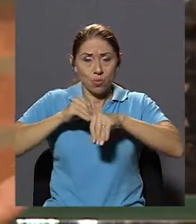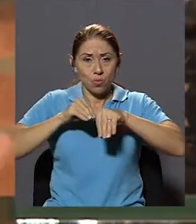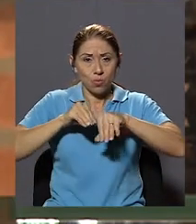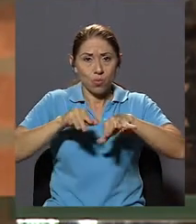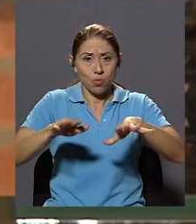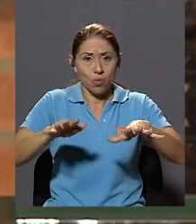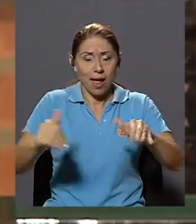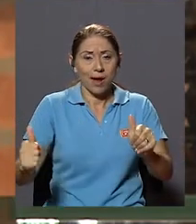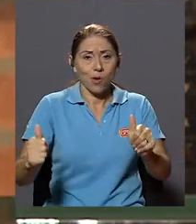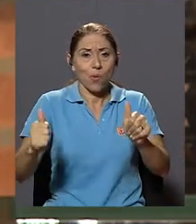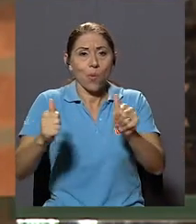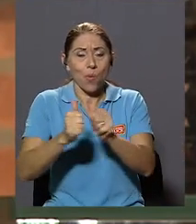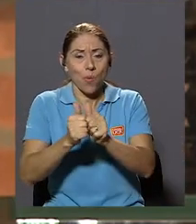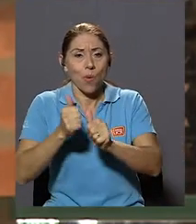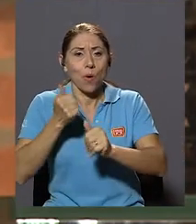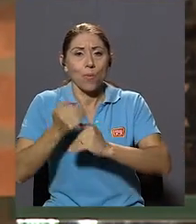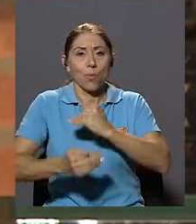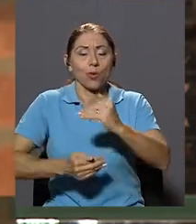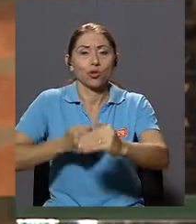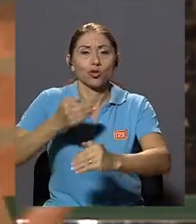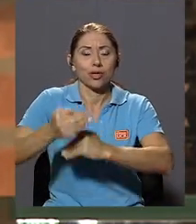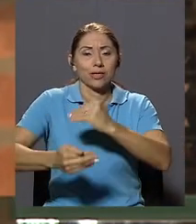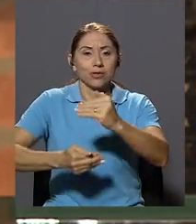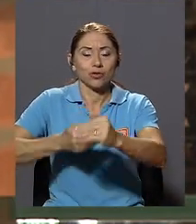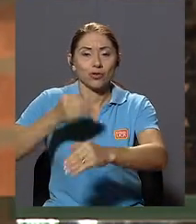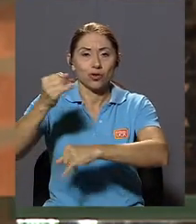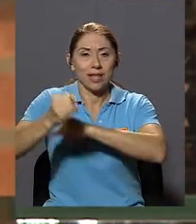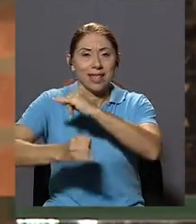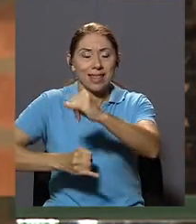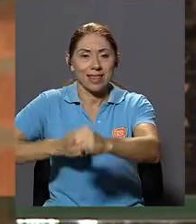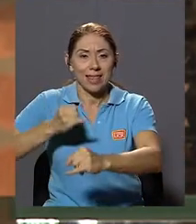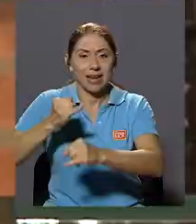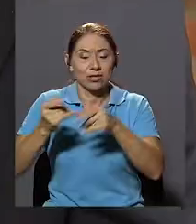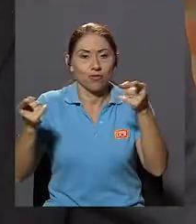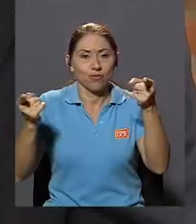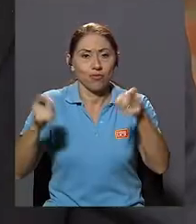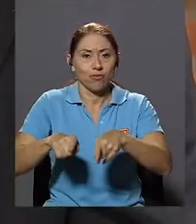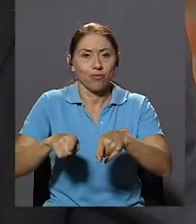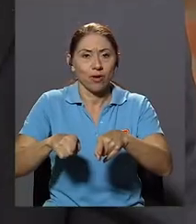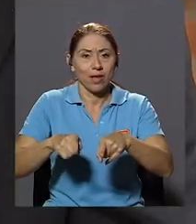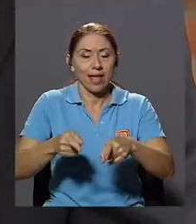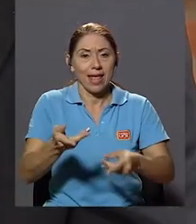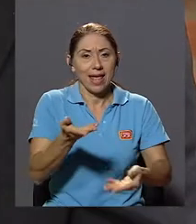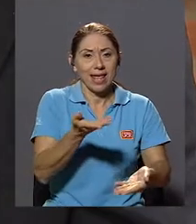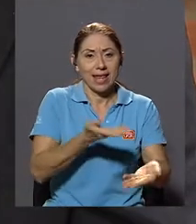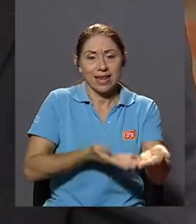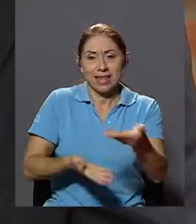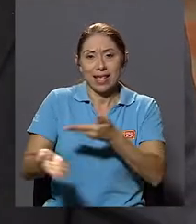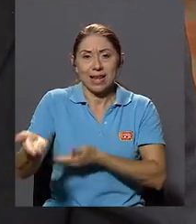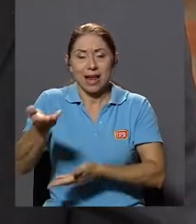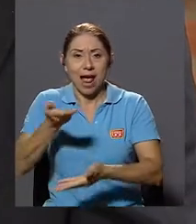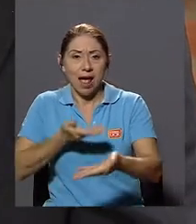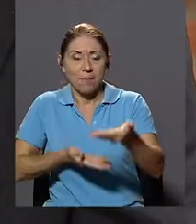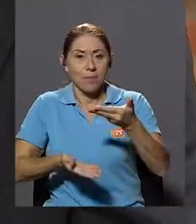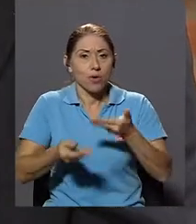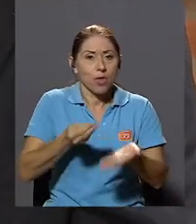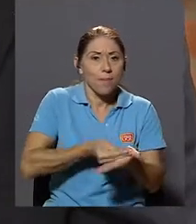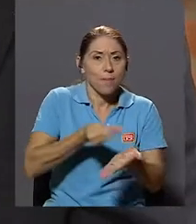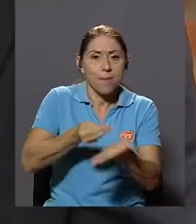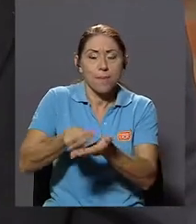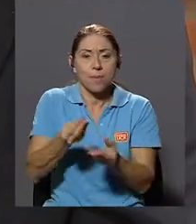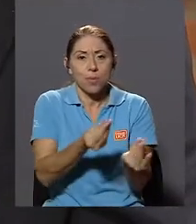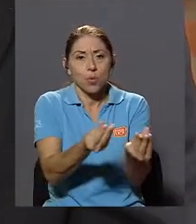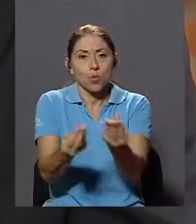procesos De internacionalización Que al mismo tiempo Se dan entonces En el intercambio De mercancías